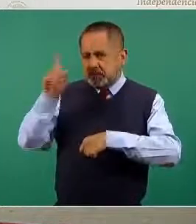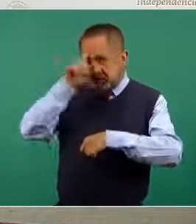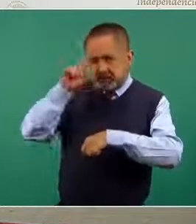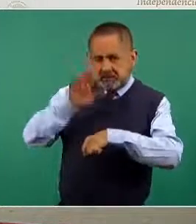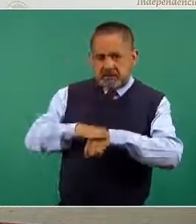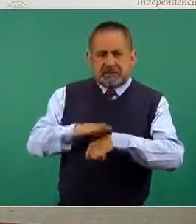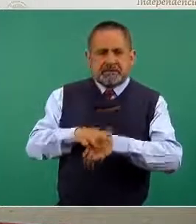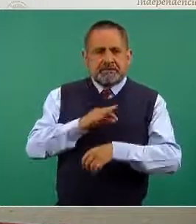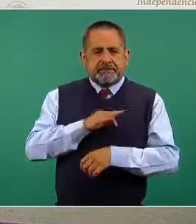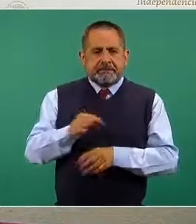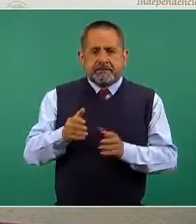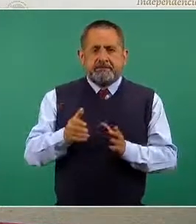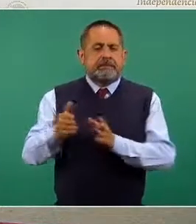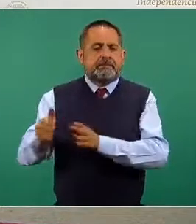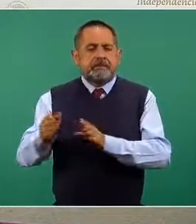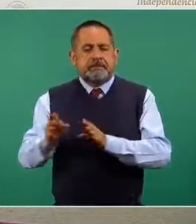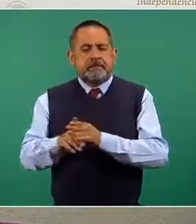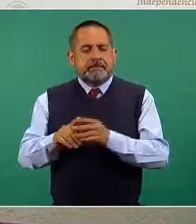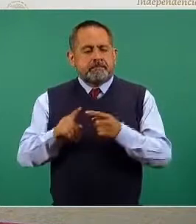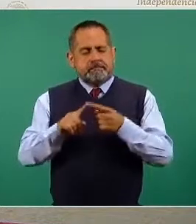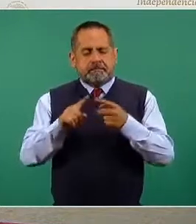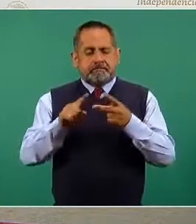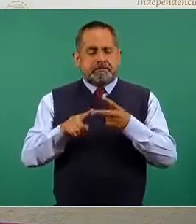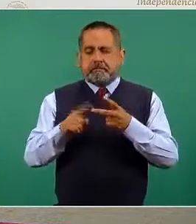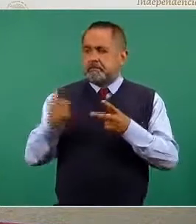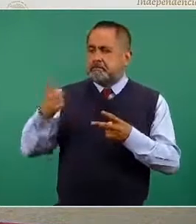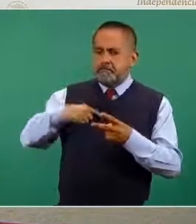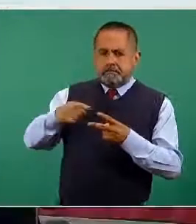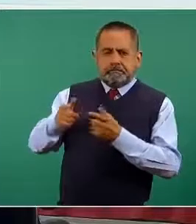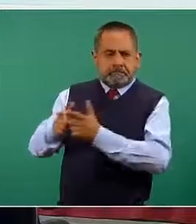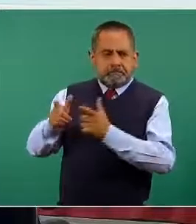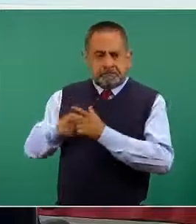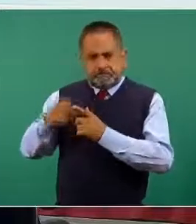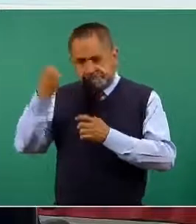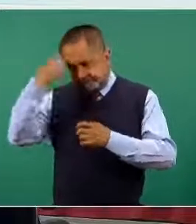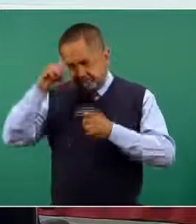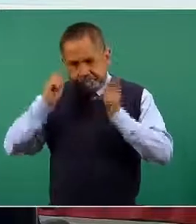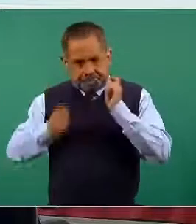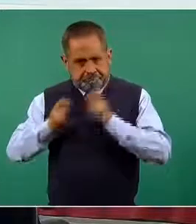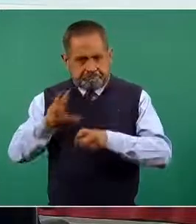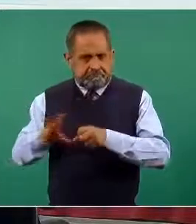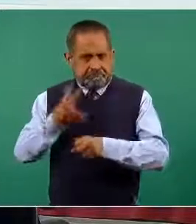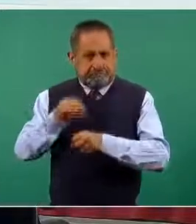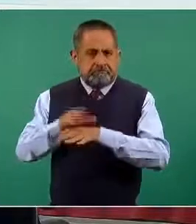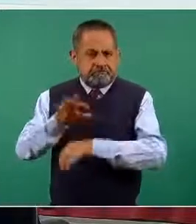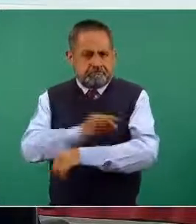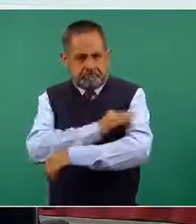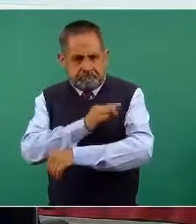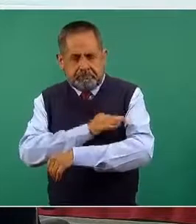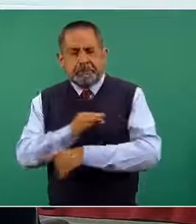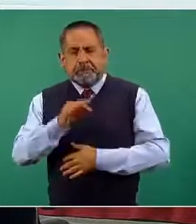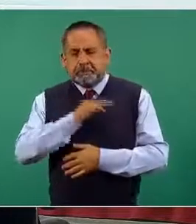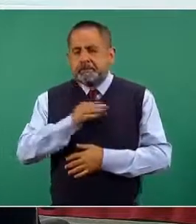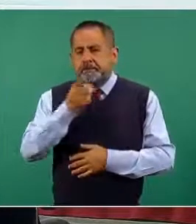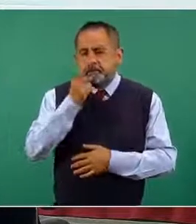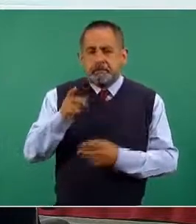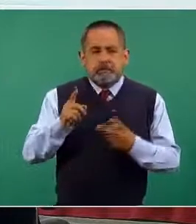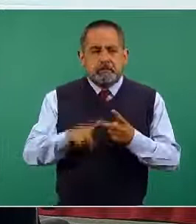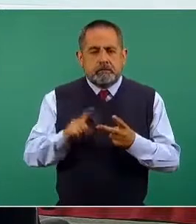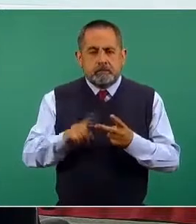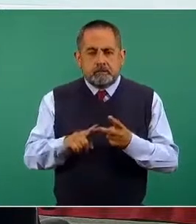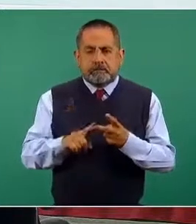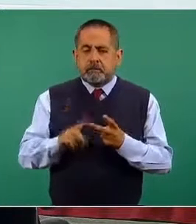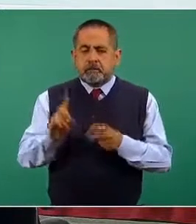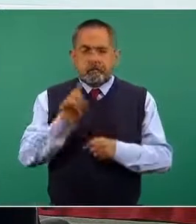puede aplicar la segunda dosis, nos recomendó el grupo técnico asesor de vacunas que va